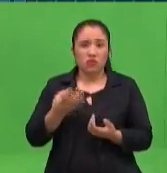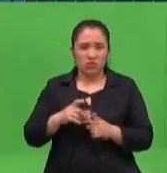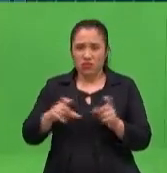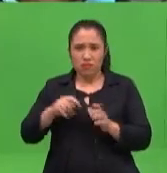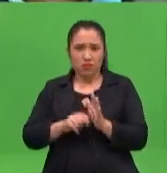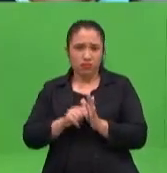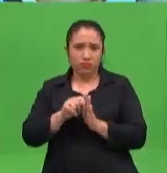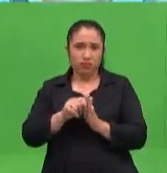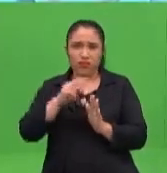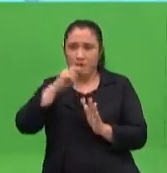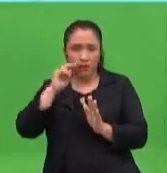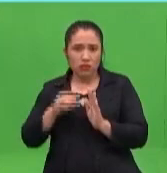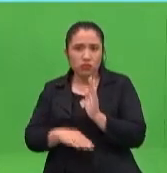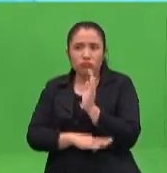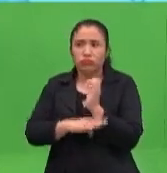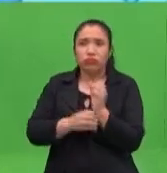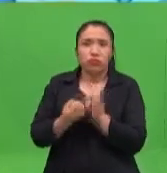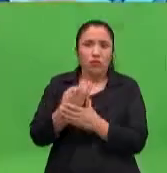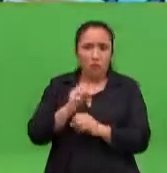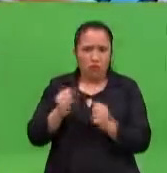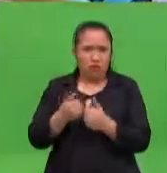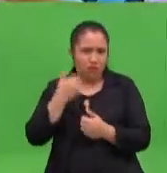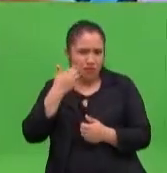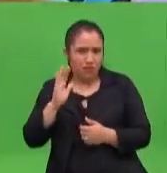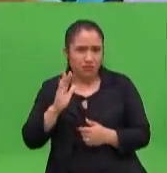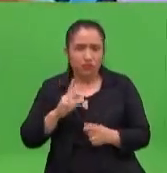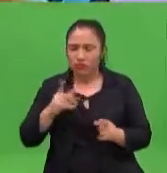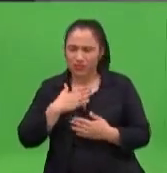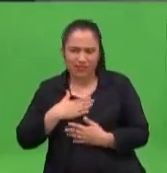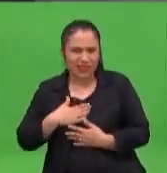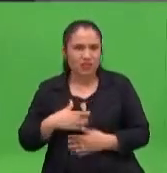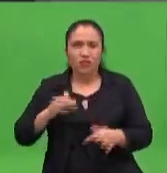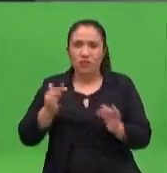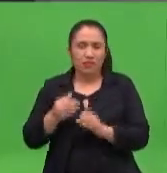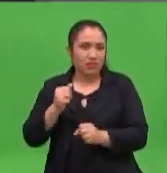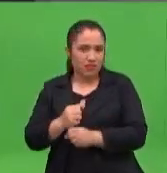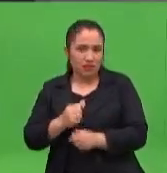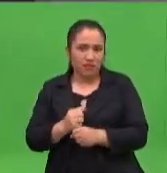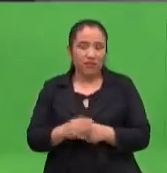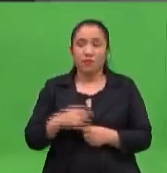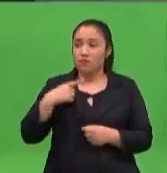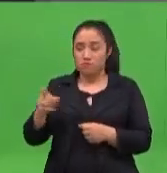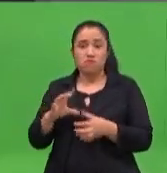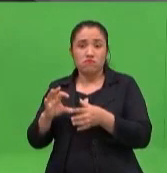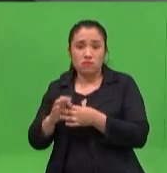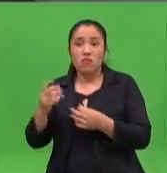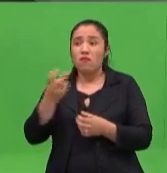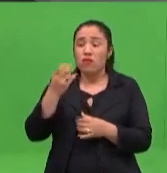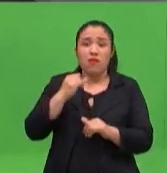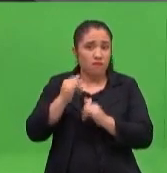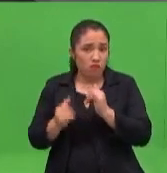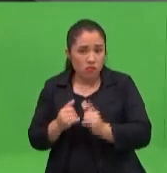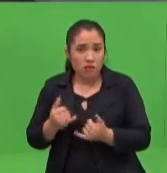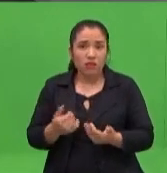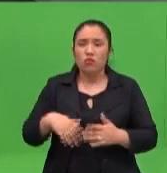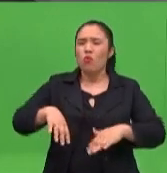inicial. Así mismo. Quizás más adelante, cuando los chicos tienen que ser un poco más interactivos, o sea, tienen, como usted dijo, licenciada, hay que buscar información, hay que